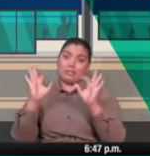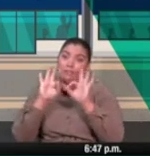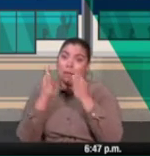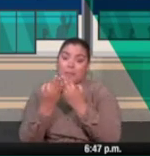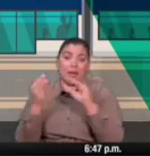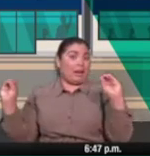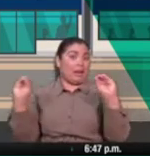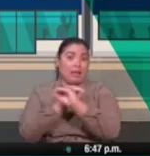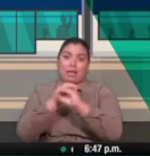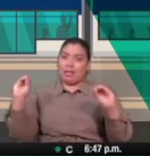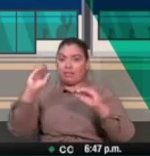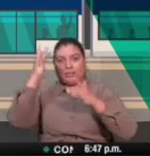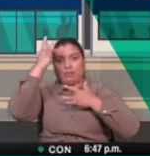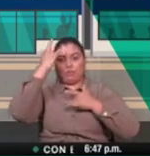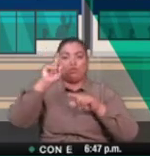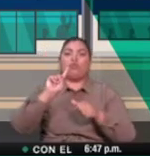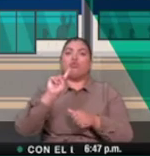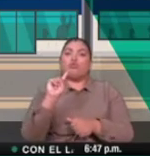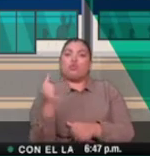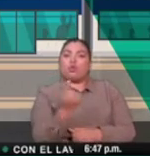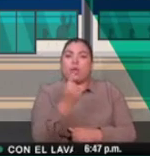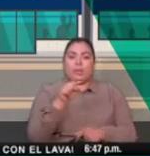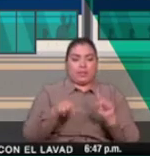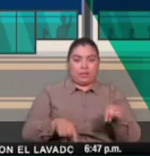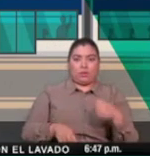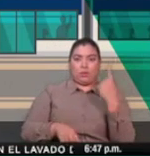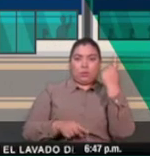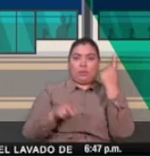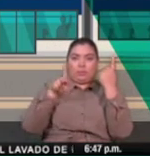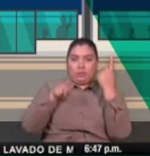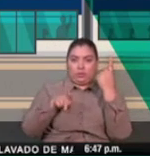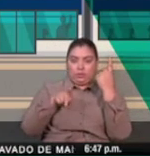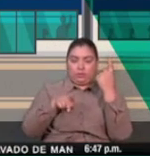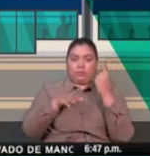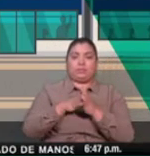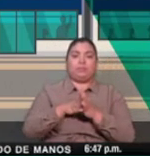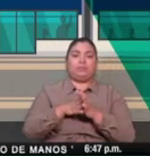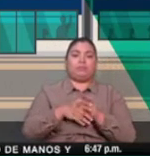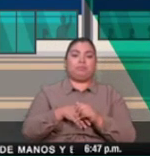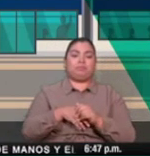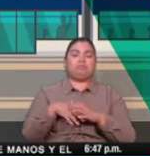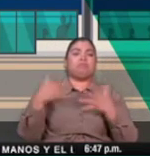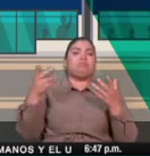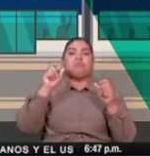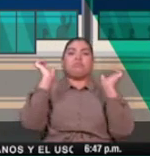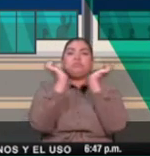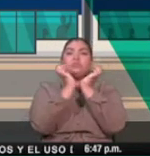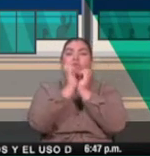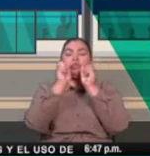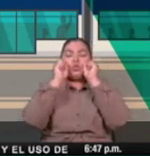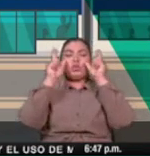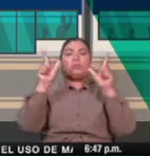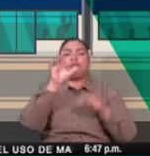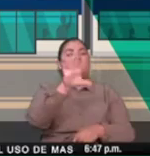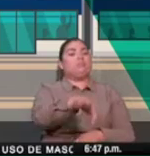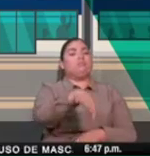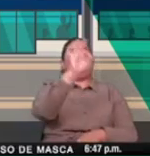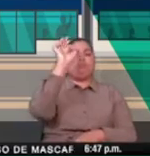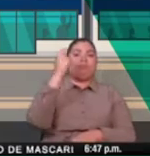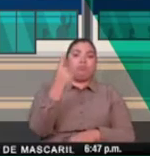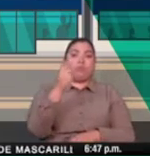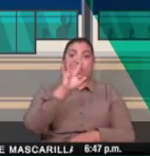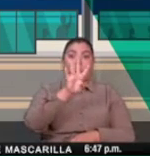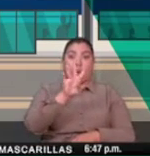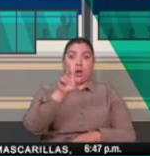contactos positivos. En la segunda fase de mantenimiento de la burbuja, al azar, se hisoparon alrededor de 41